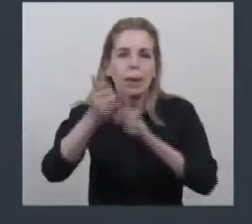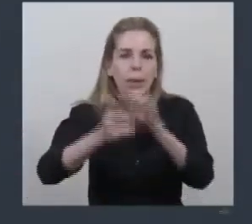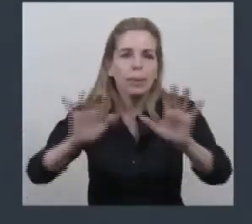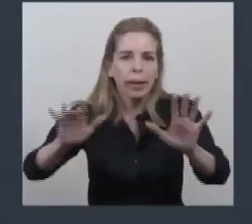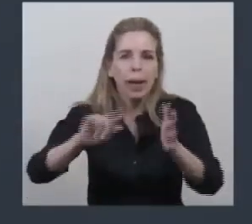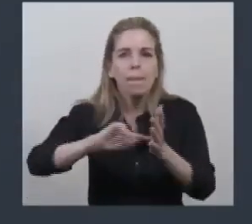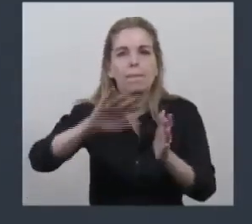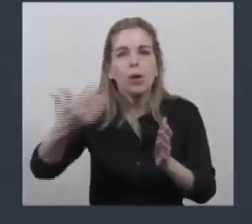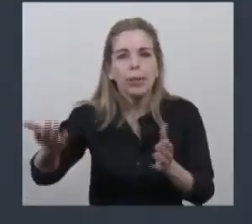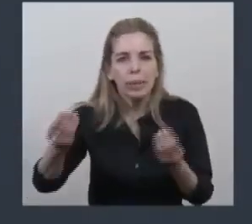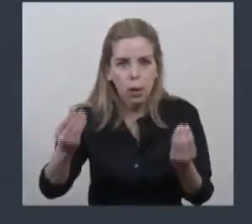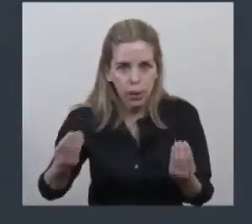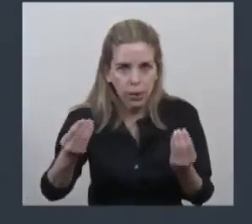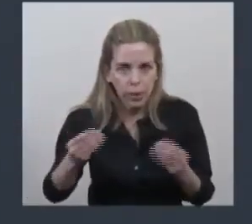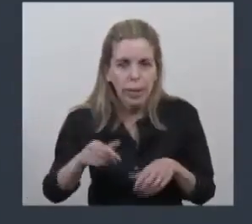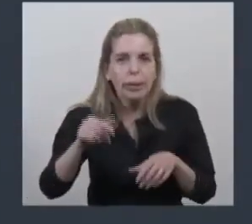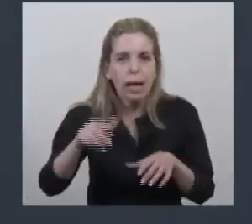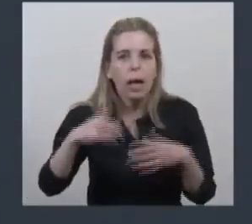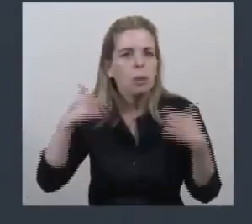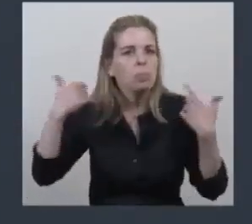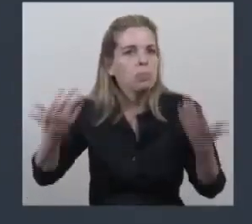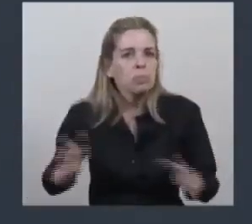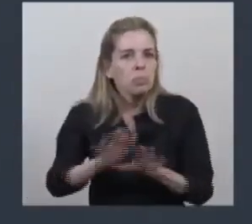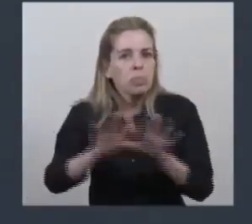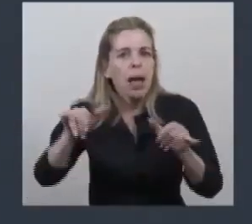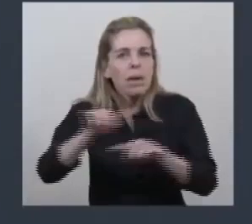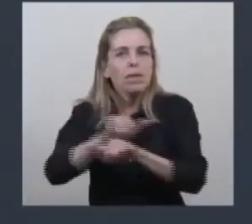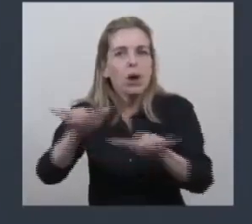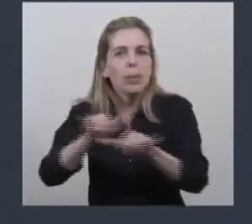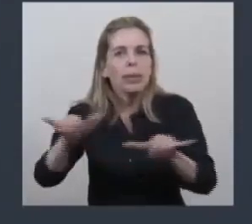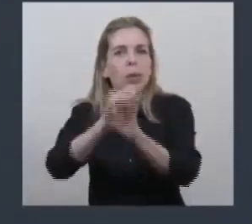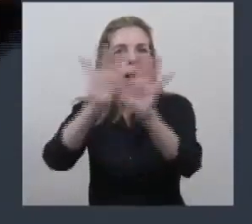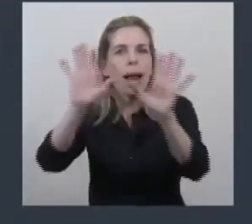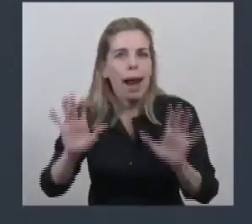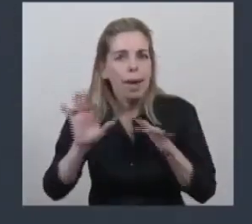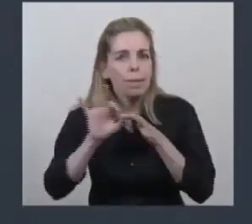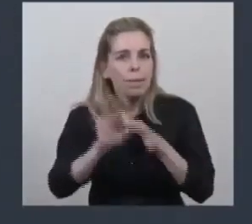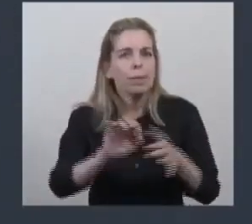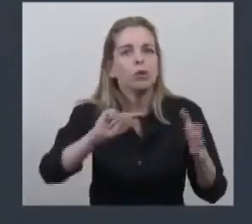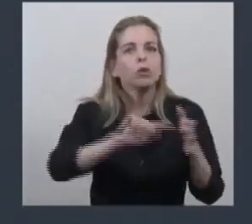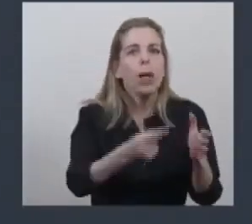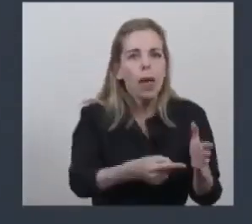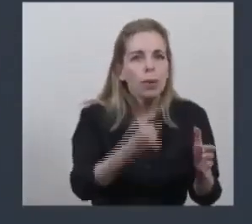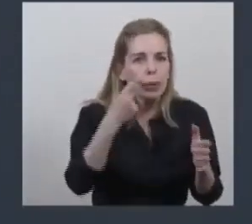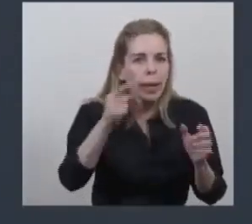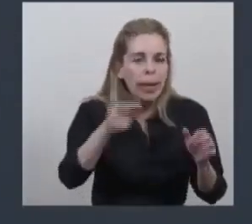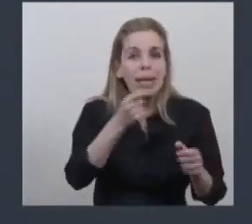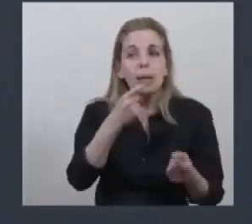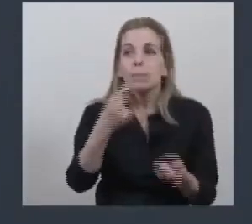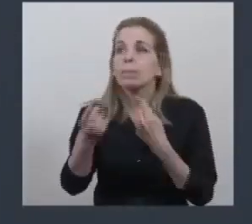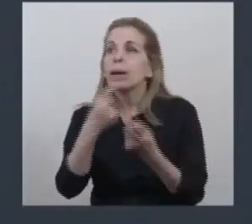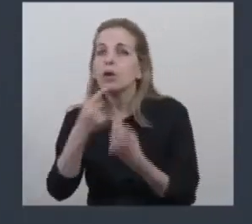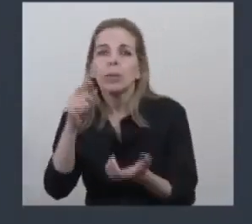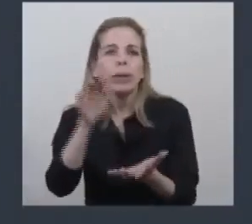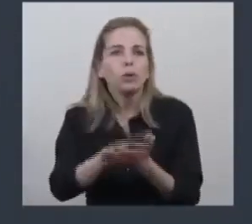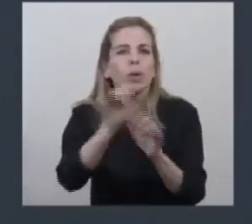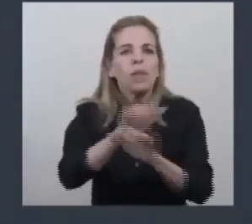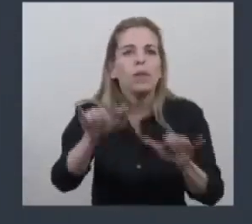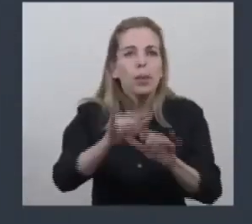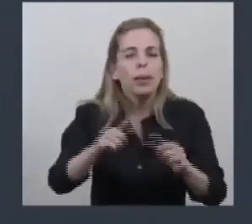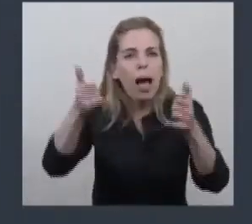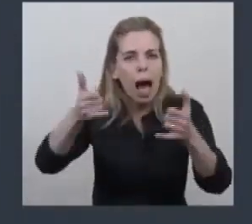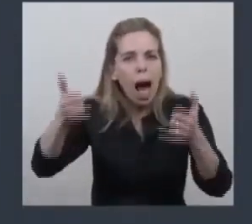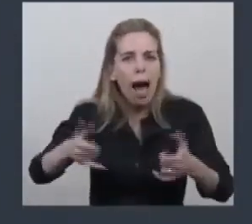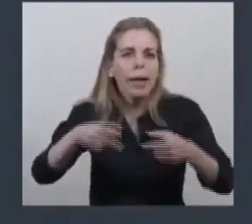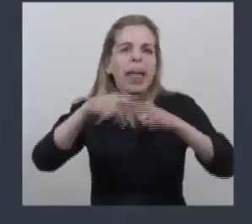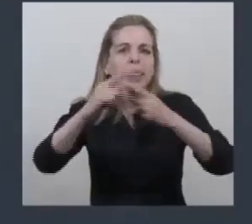provincia de Buenos Aires está a disposición de la ciudad de Buenos Aires y todas las demás provincias para abastecerle los sistemas y la tecnología